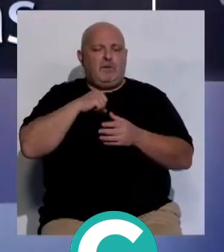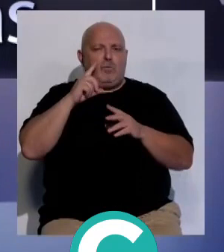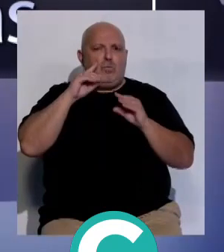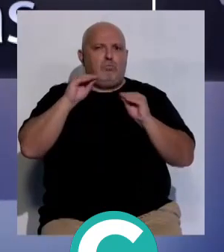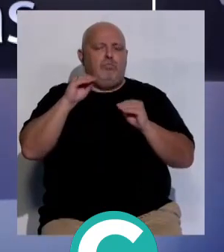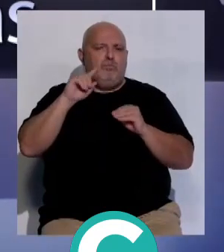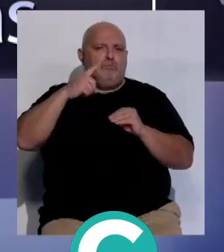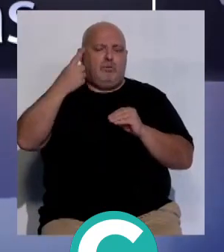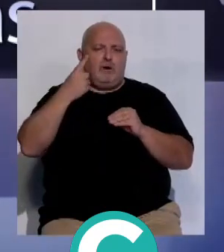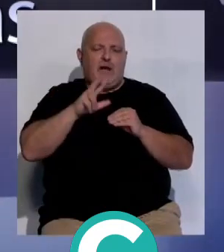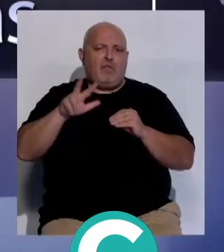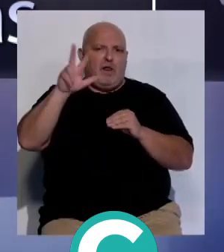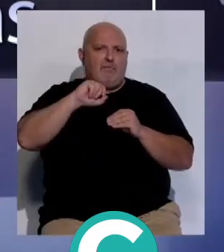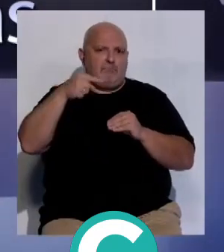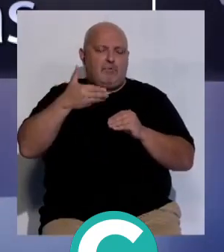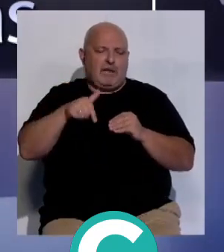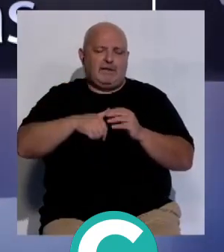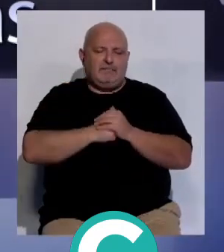referente a nivel nacional